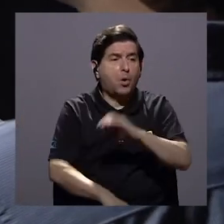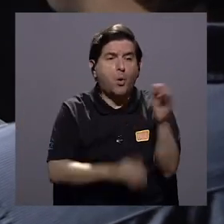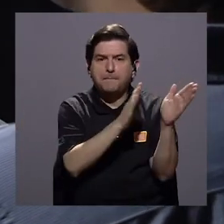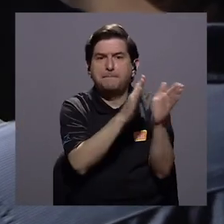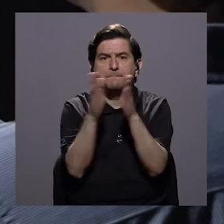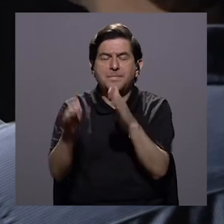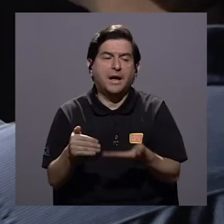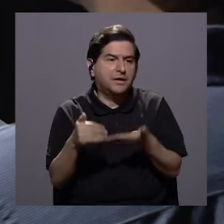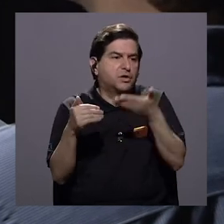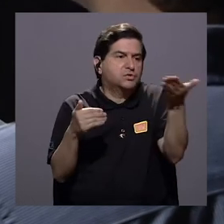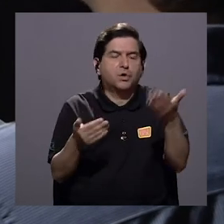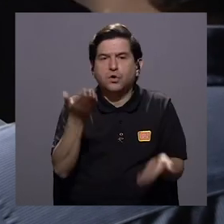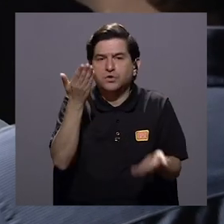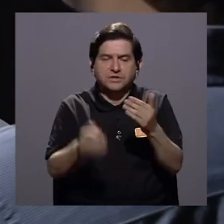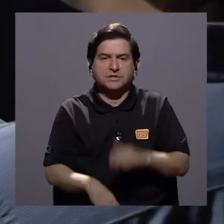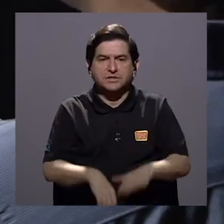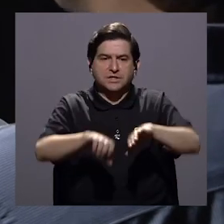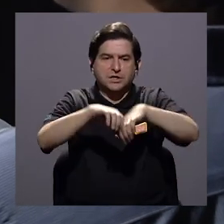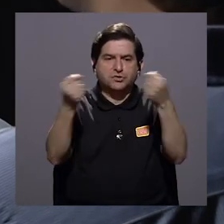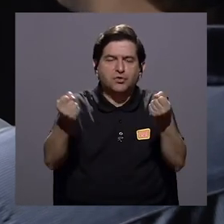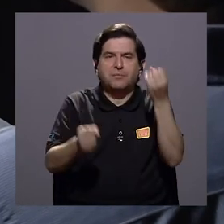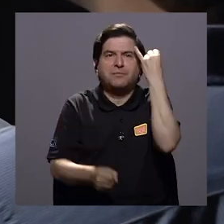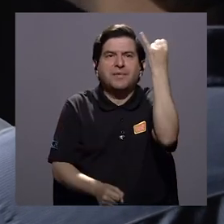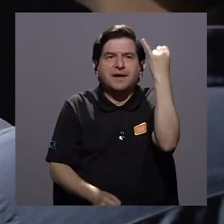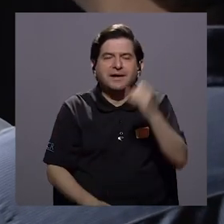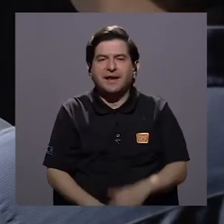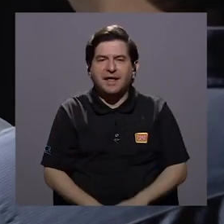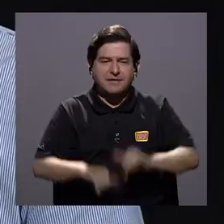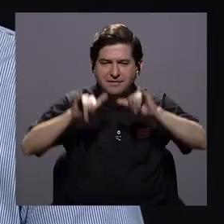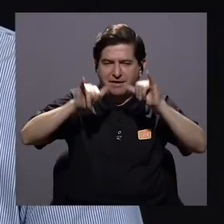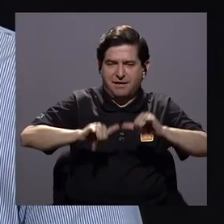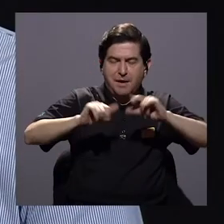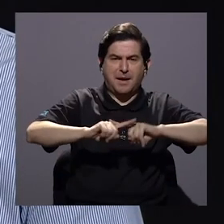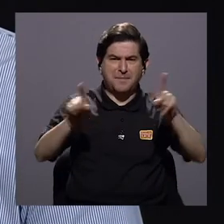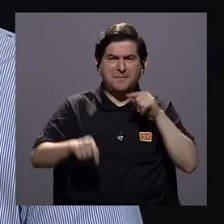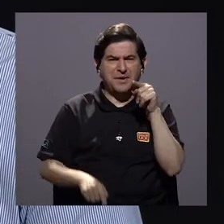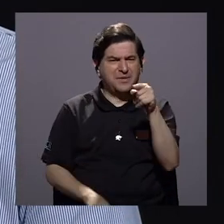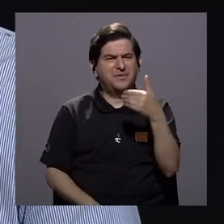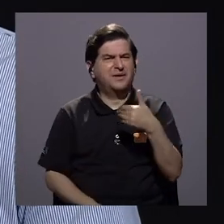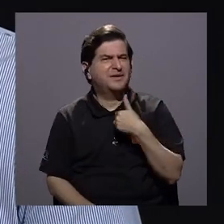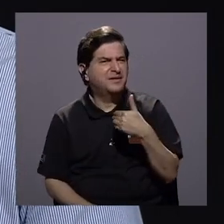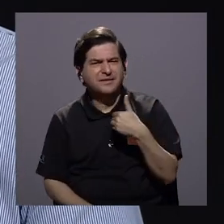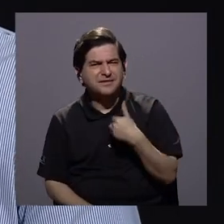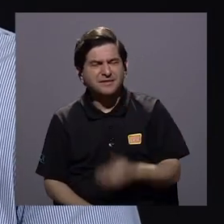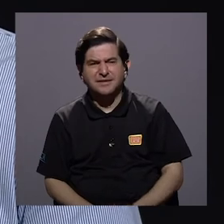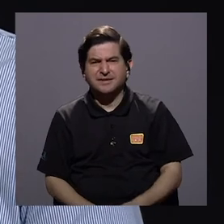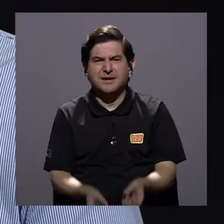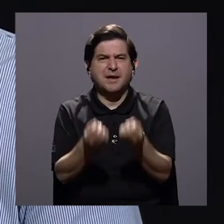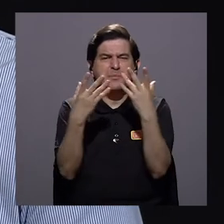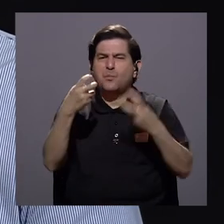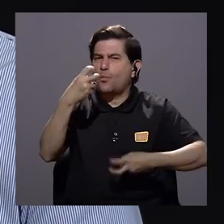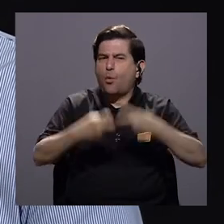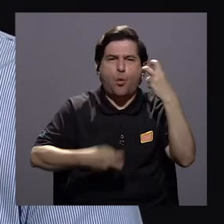o algunos planes o algunas cosas que rompen con la lógica de la conservación pero que están ahí, es decir, hay una gran cantidad de problemas que